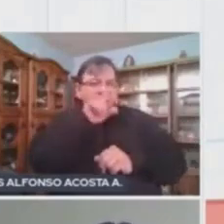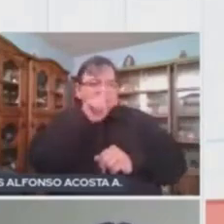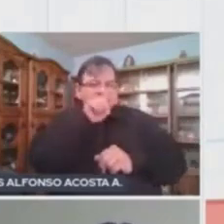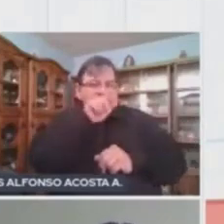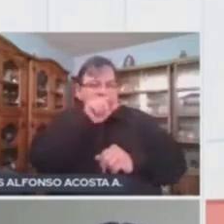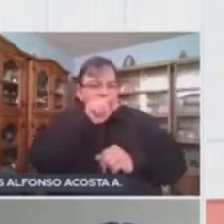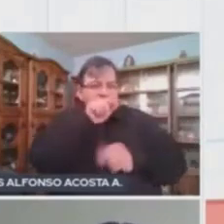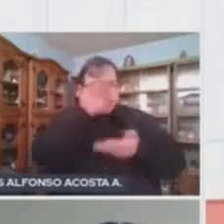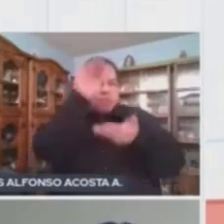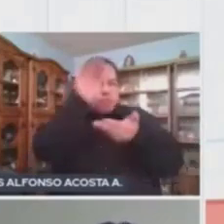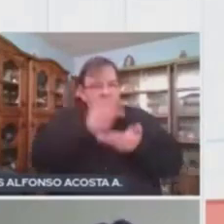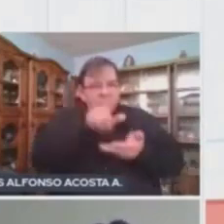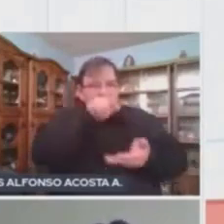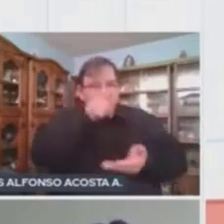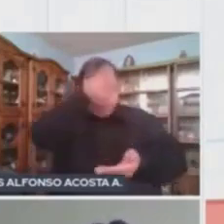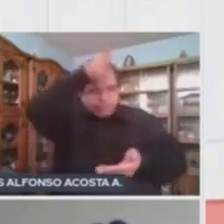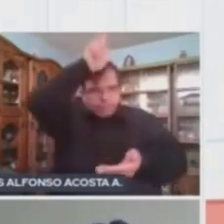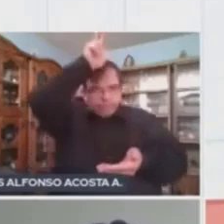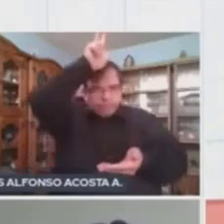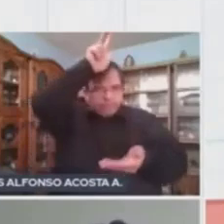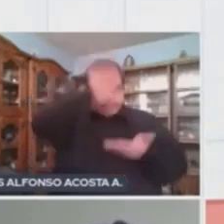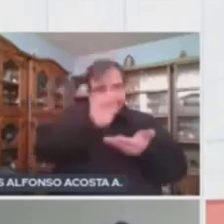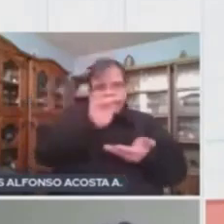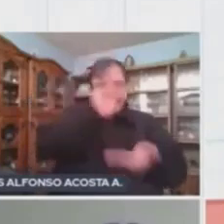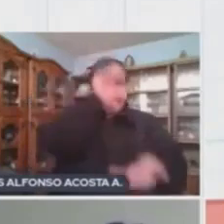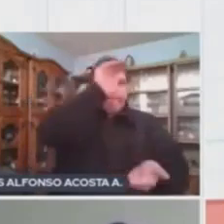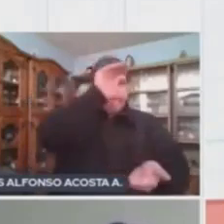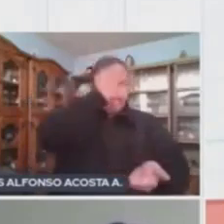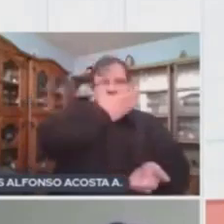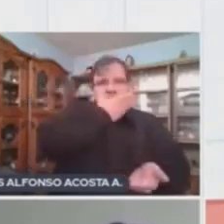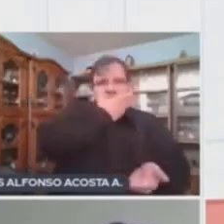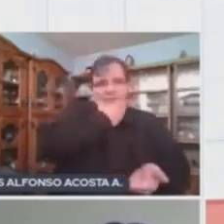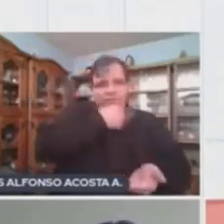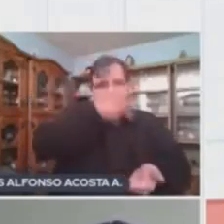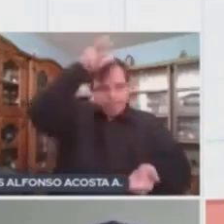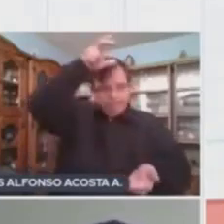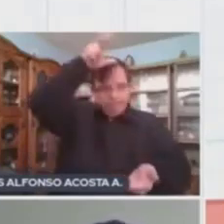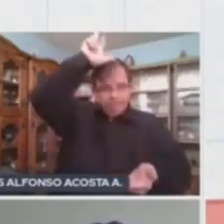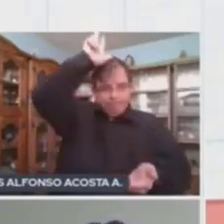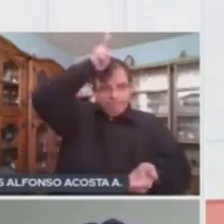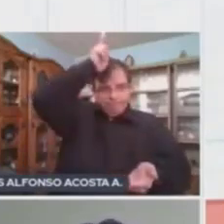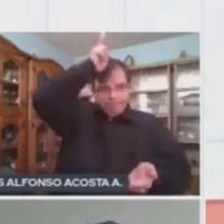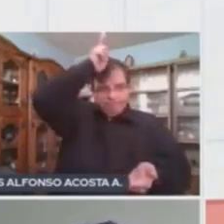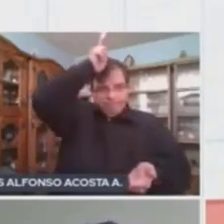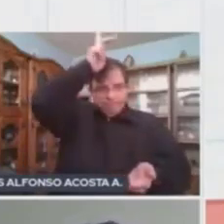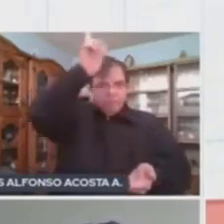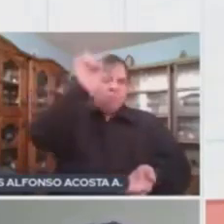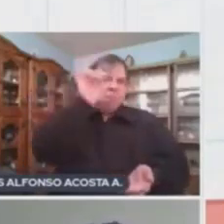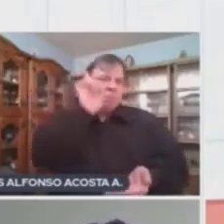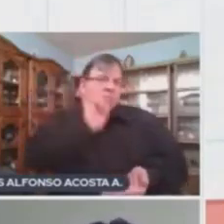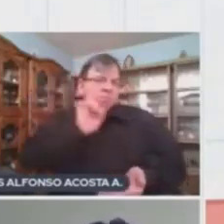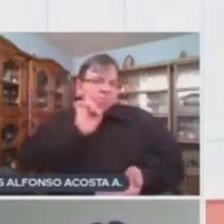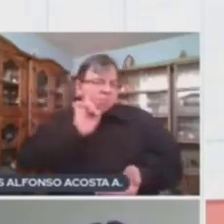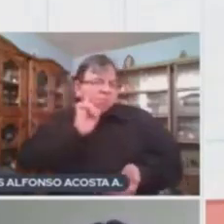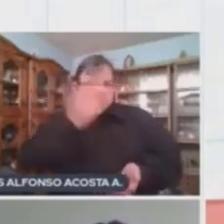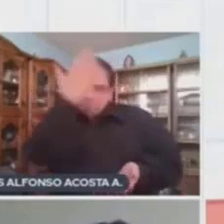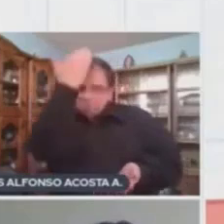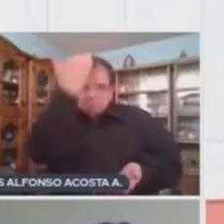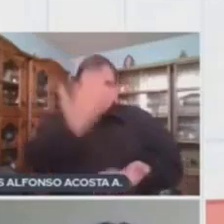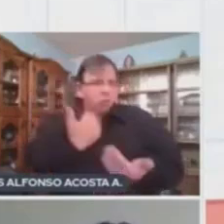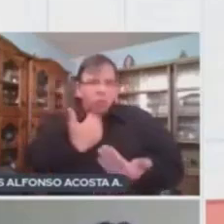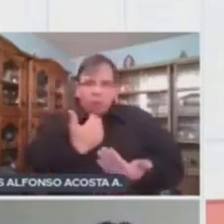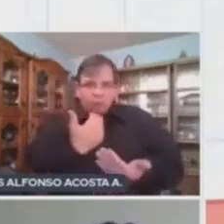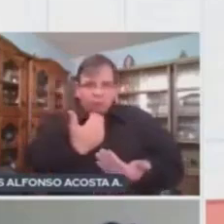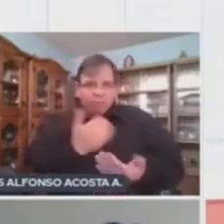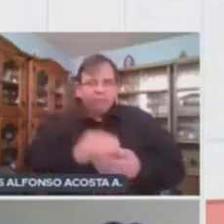gallo, que es el macho. Y el macho es el que tiene la cresta, cosa que no pasa con la gallina. Otro ejemplo